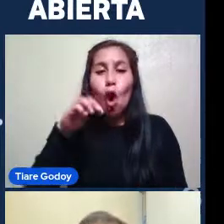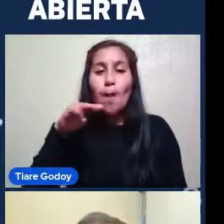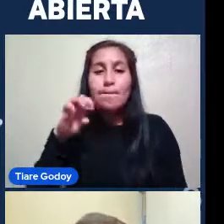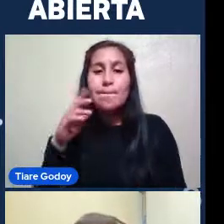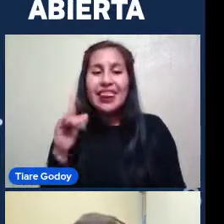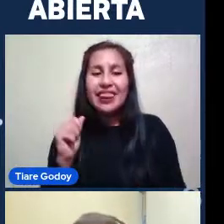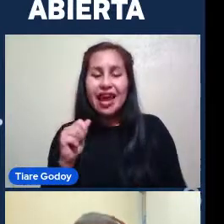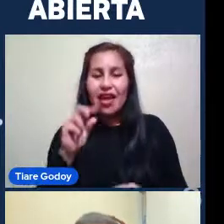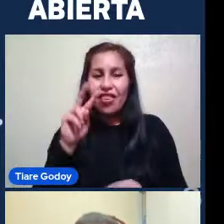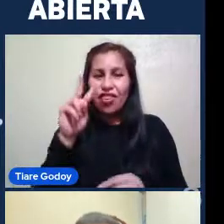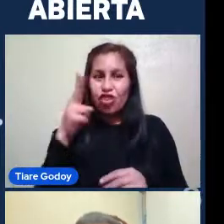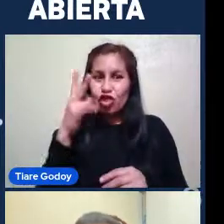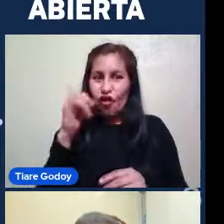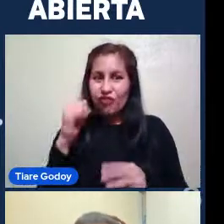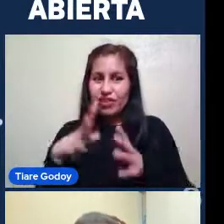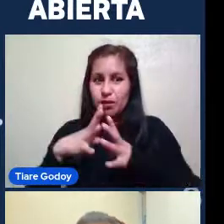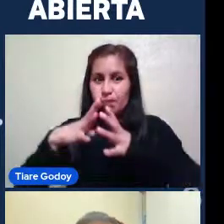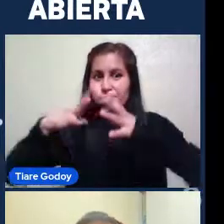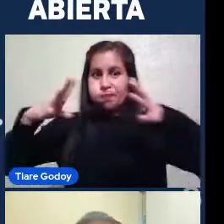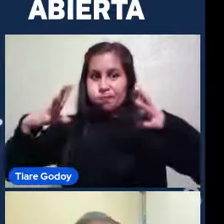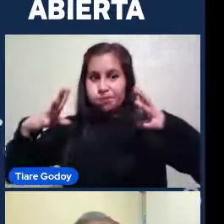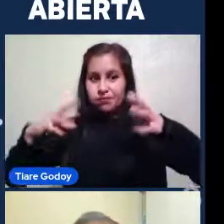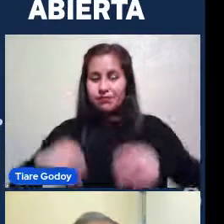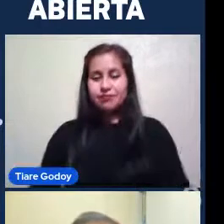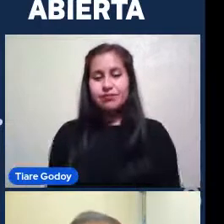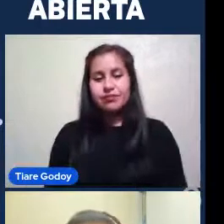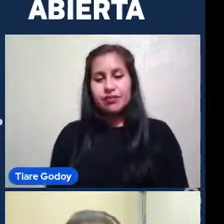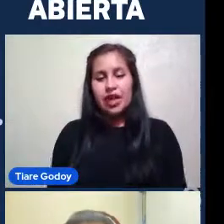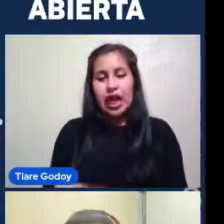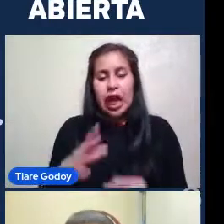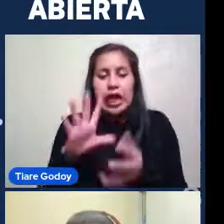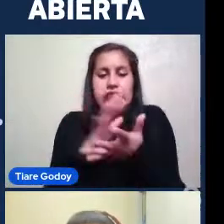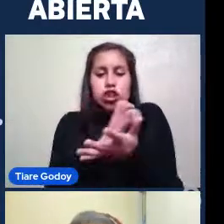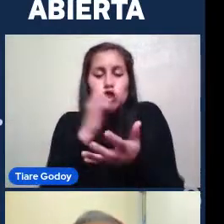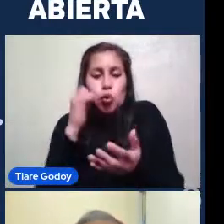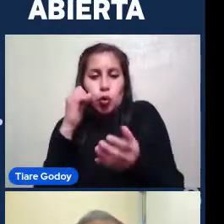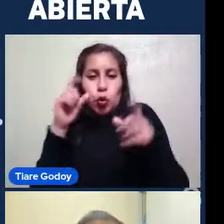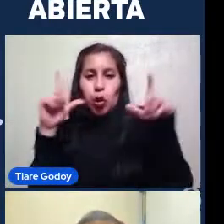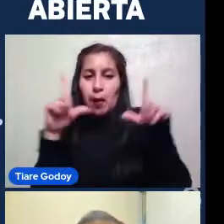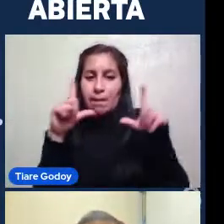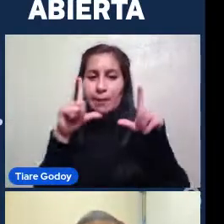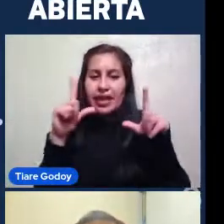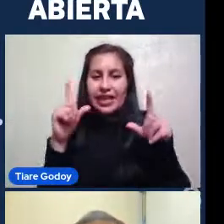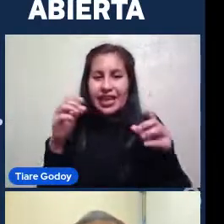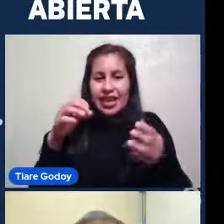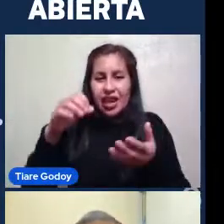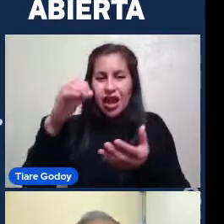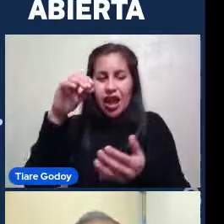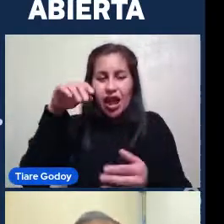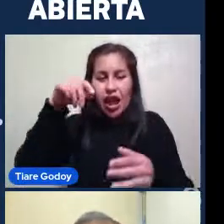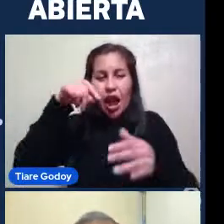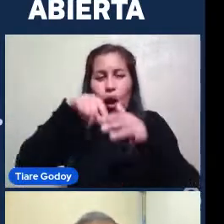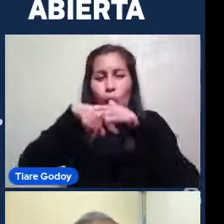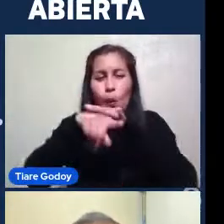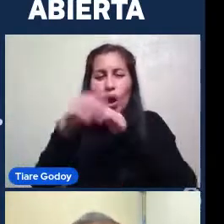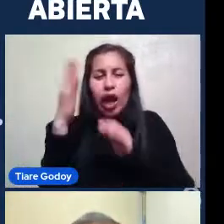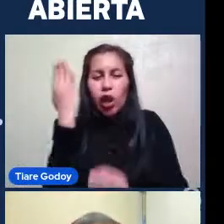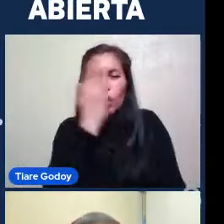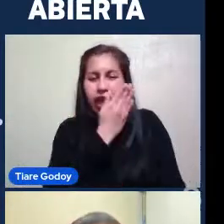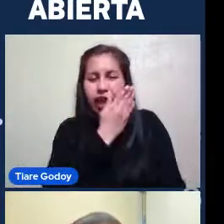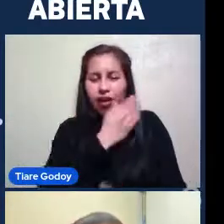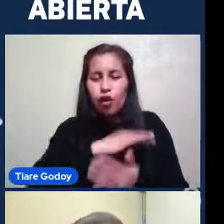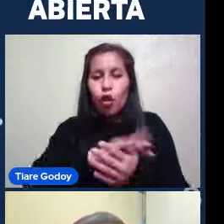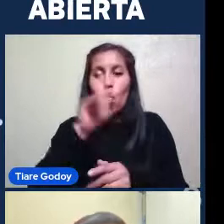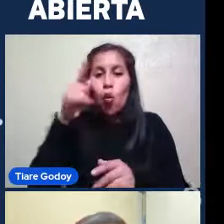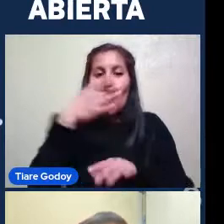M87 Que es la galaxia Desde donde Se obtuvo La imagen Del agujero negro Hace un par de años De alma Con un millón